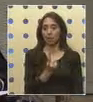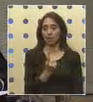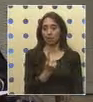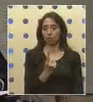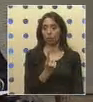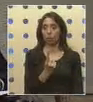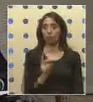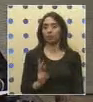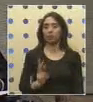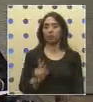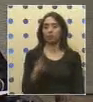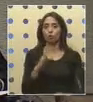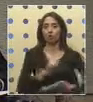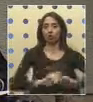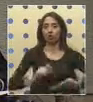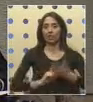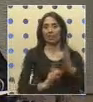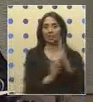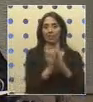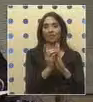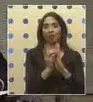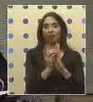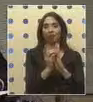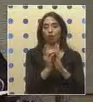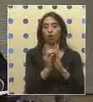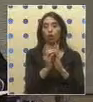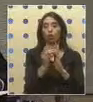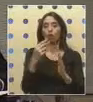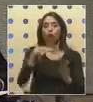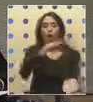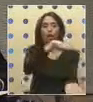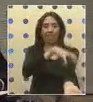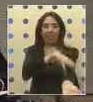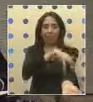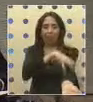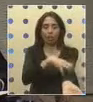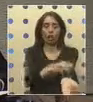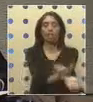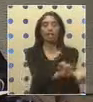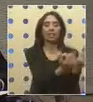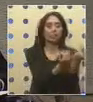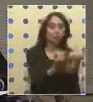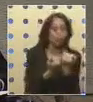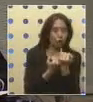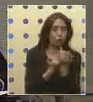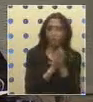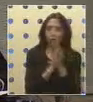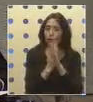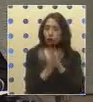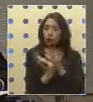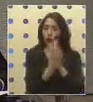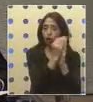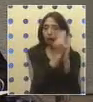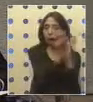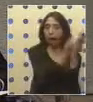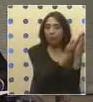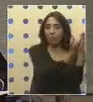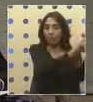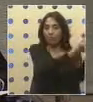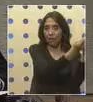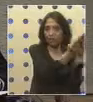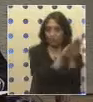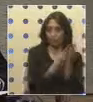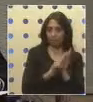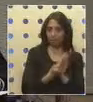al señor Subsecretario de Desarrollo Regional para que informe sobre todos los pormenores y envíe todos los antecedentes que posea